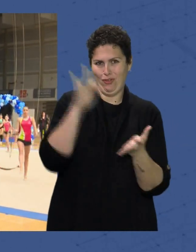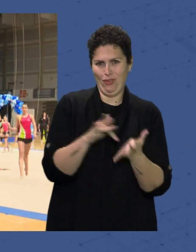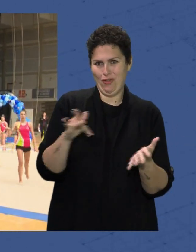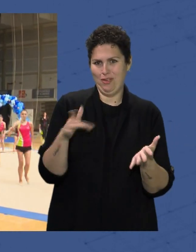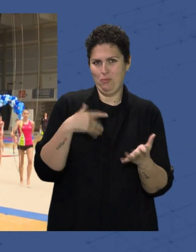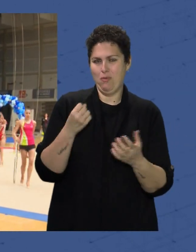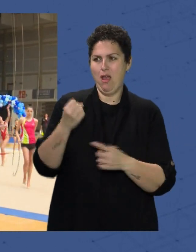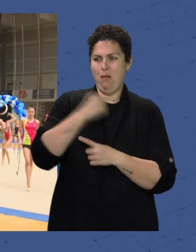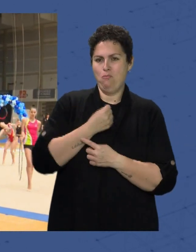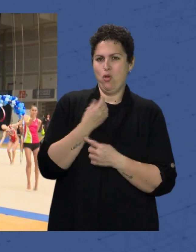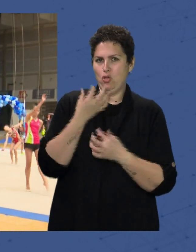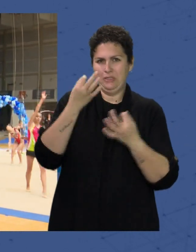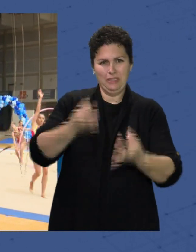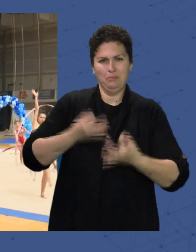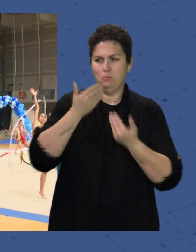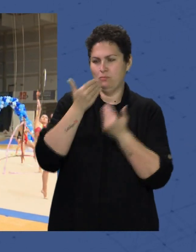empuje Y que nos eche siempre una mano